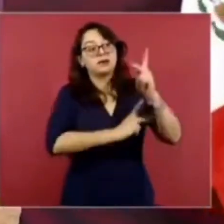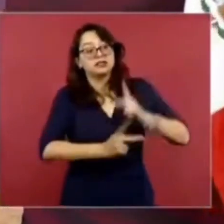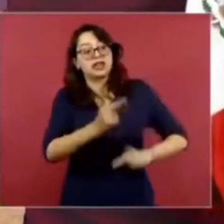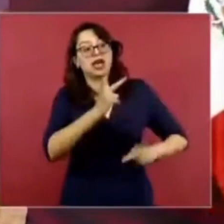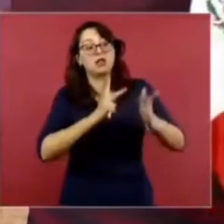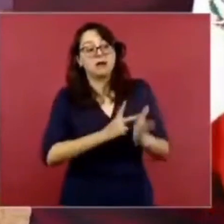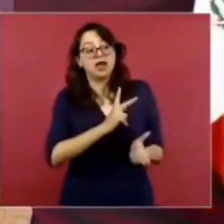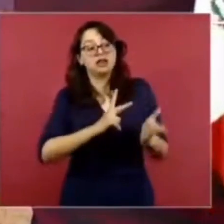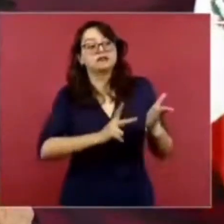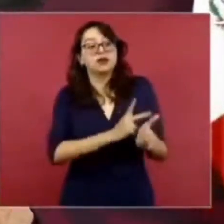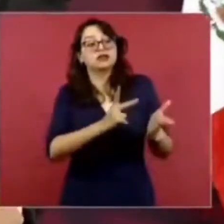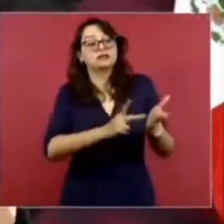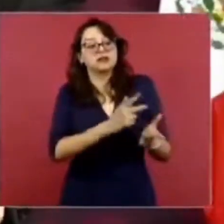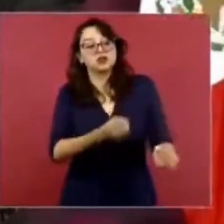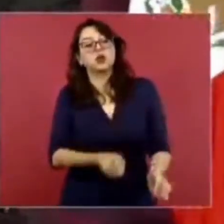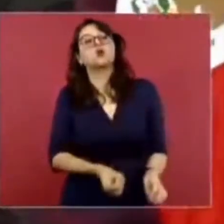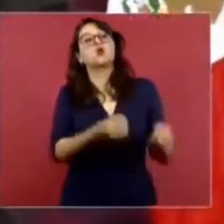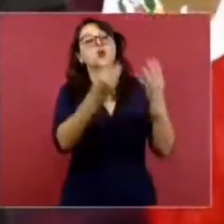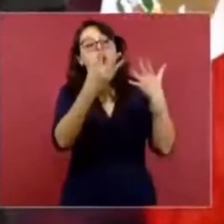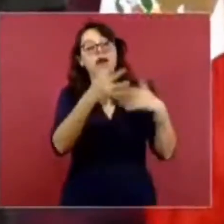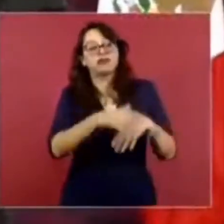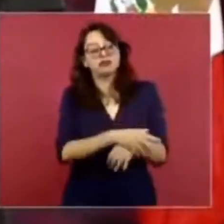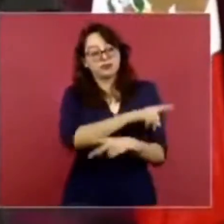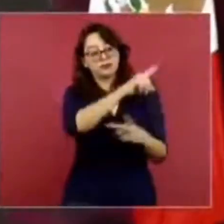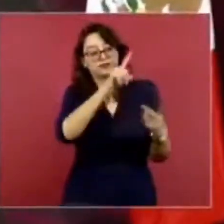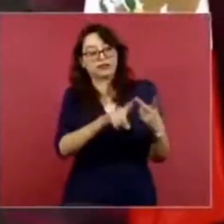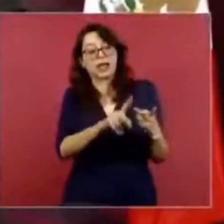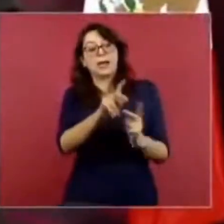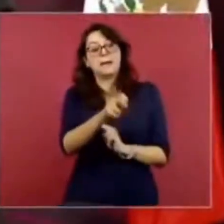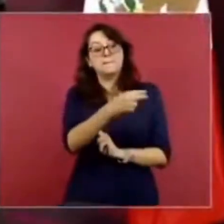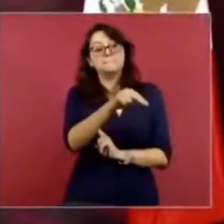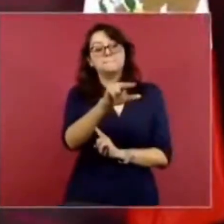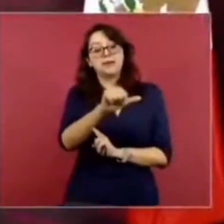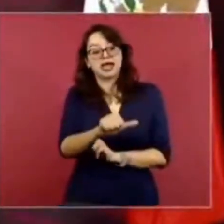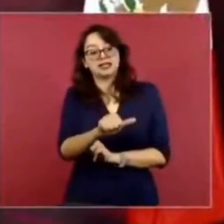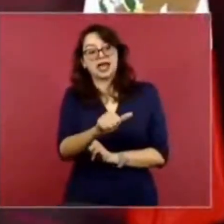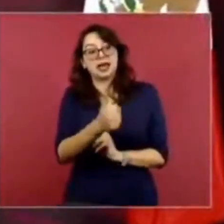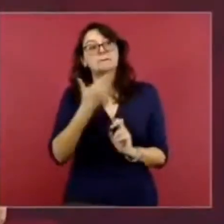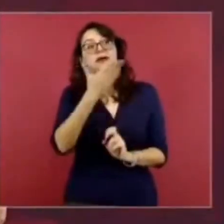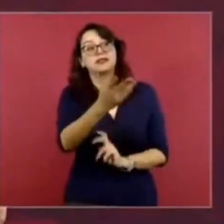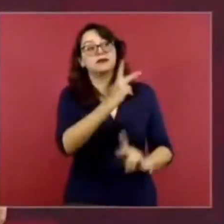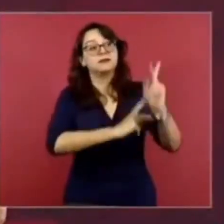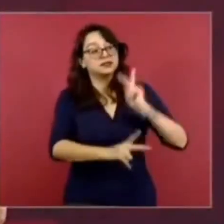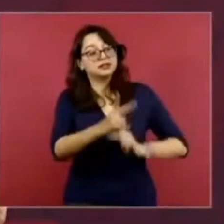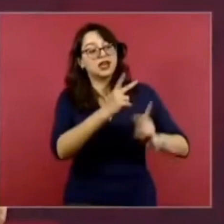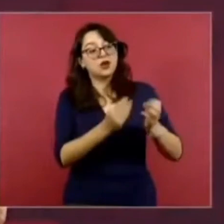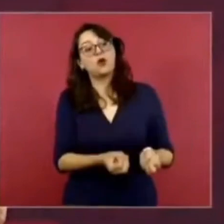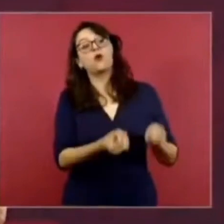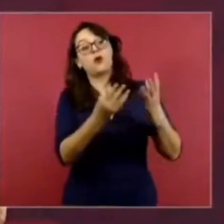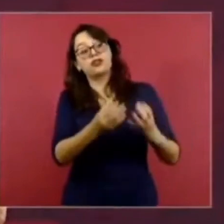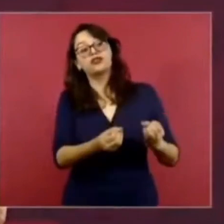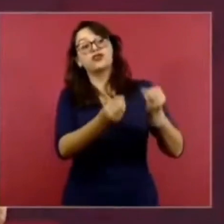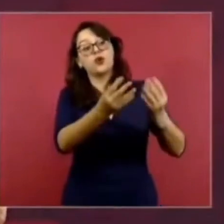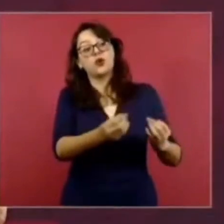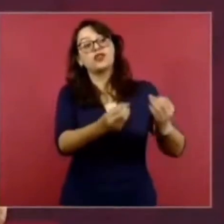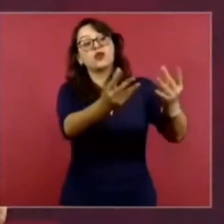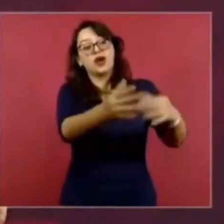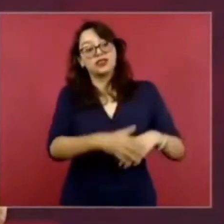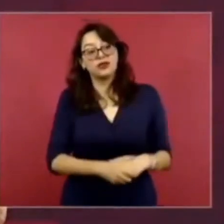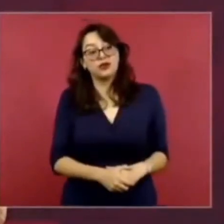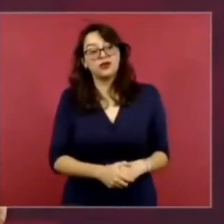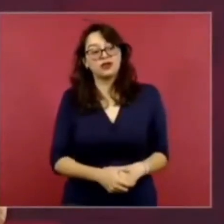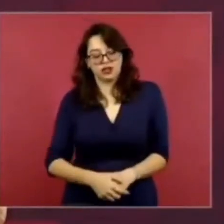Y en cuánto la recibió Peña y en cuánto la dejó. Y esta idea,